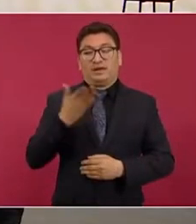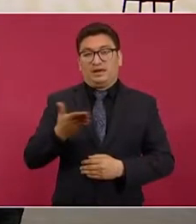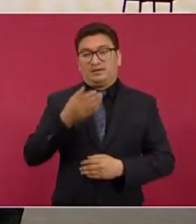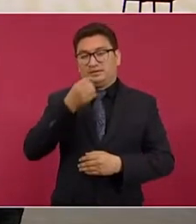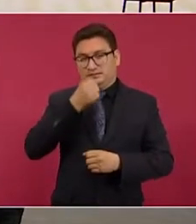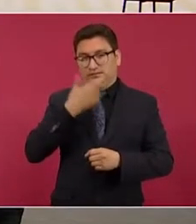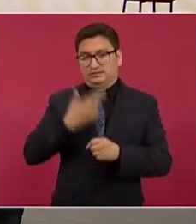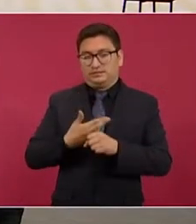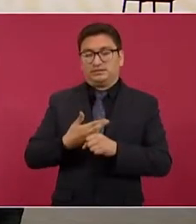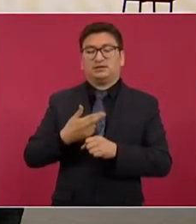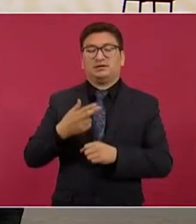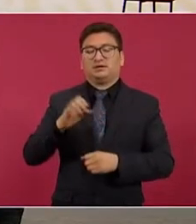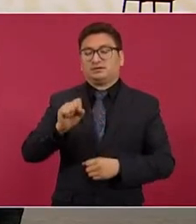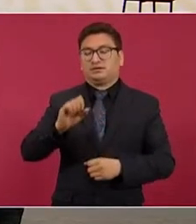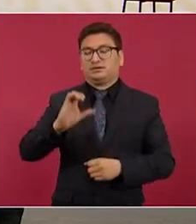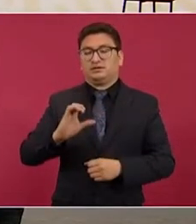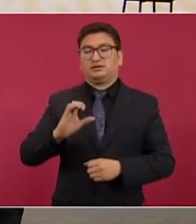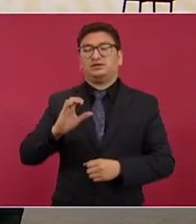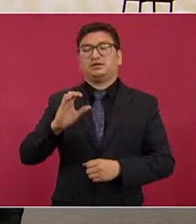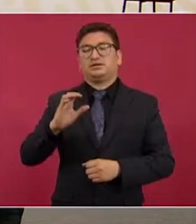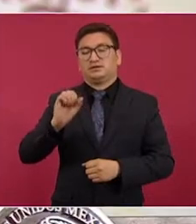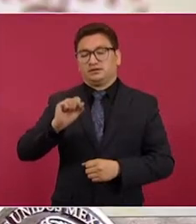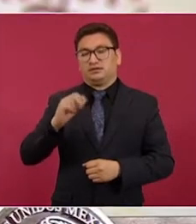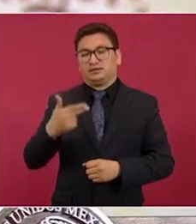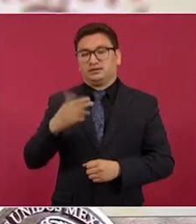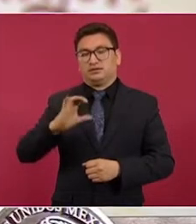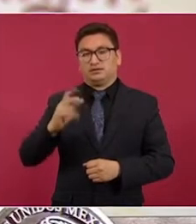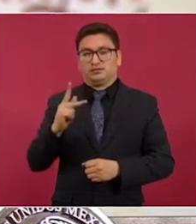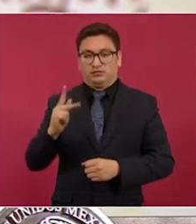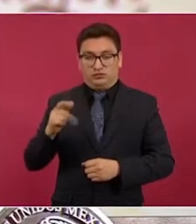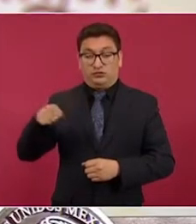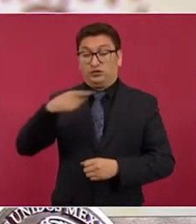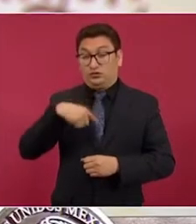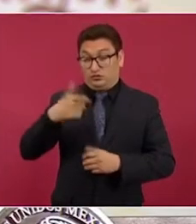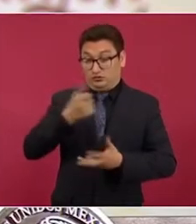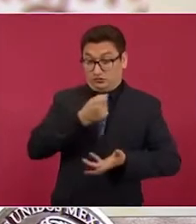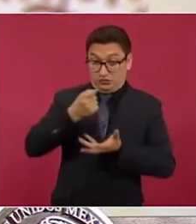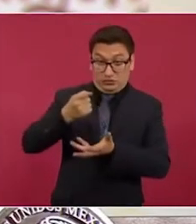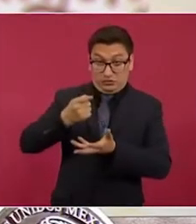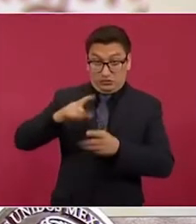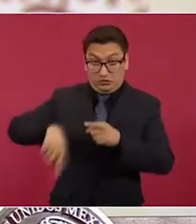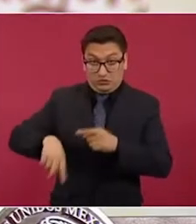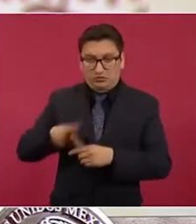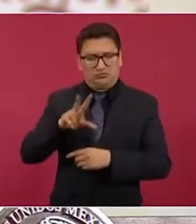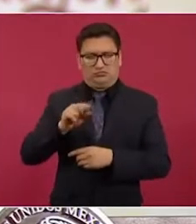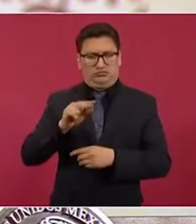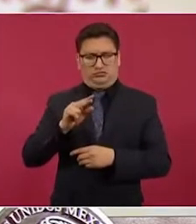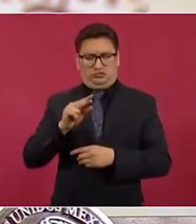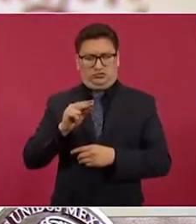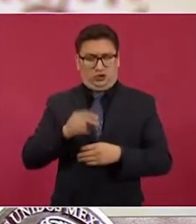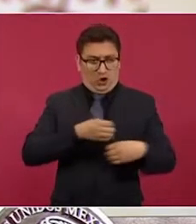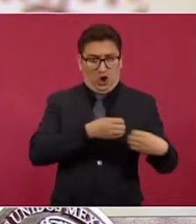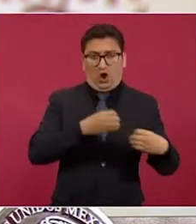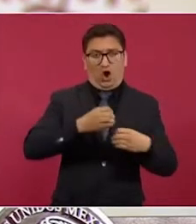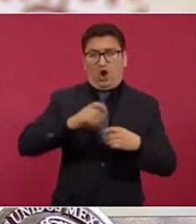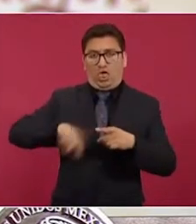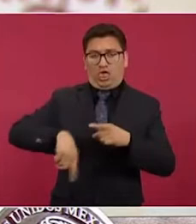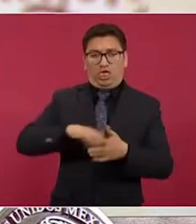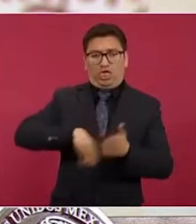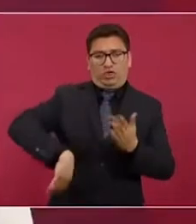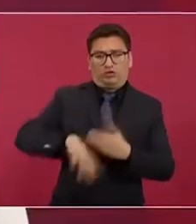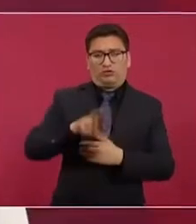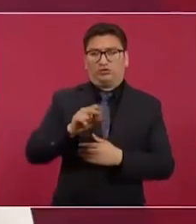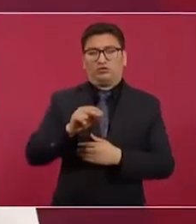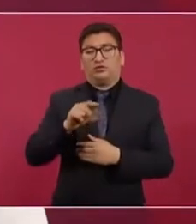de Hacienda y Crédito Público no le negó recursos por tener otros compromisos, como dice